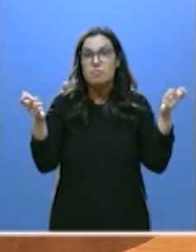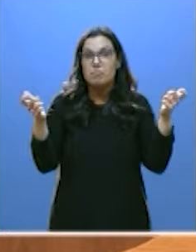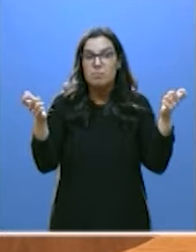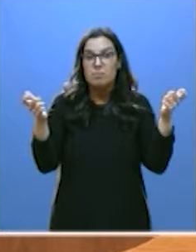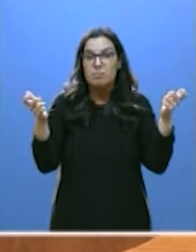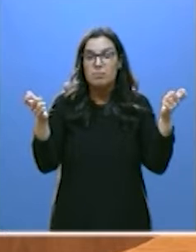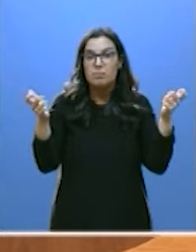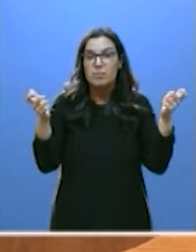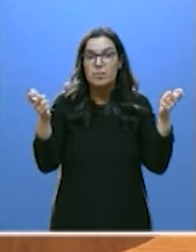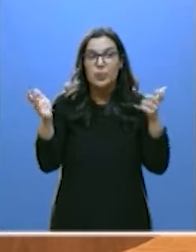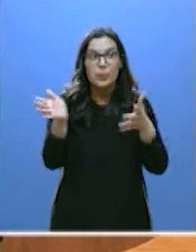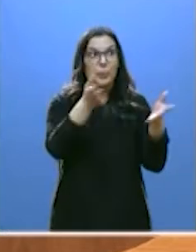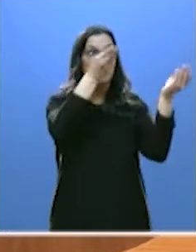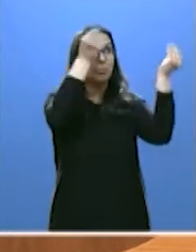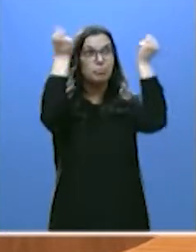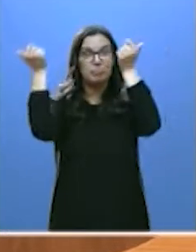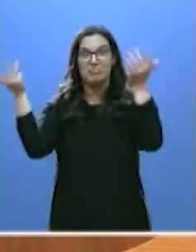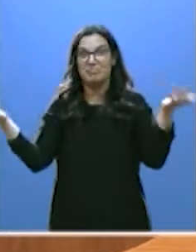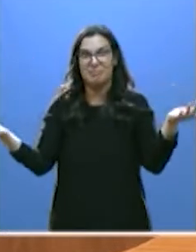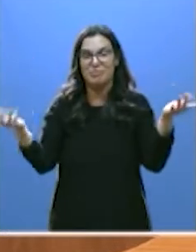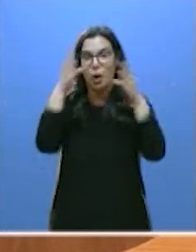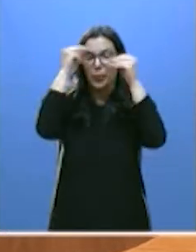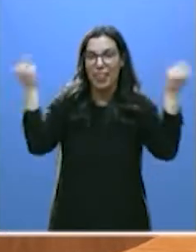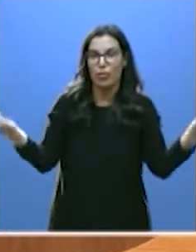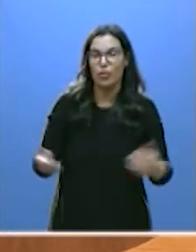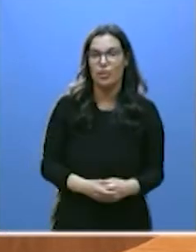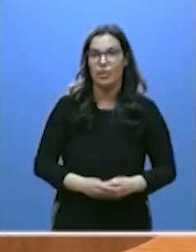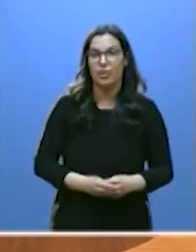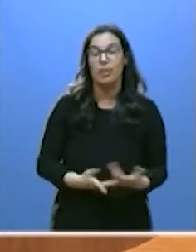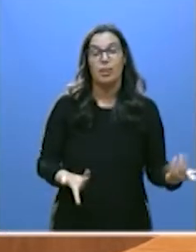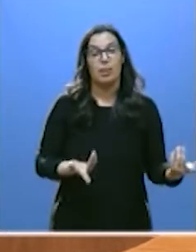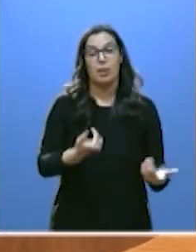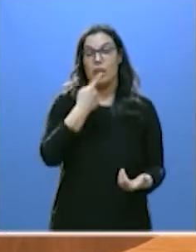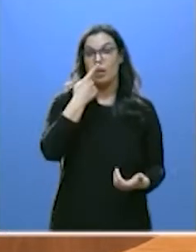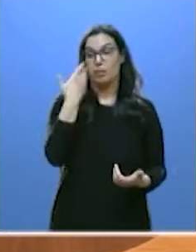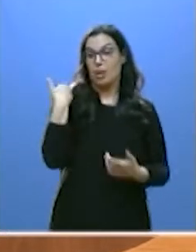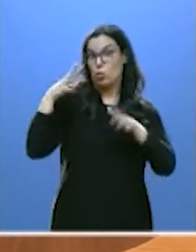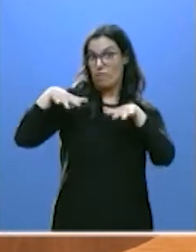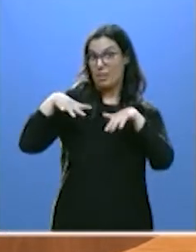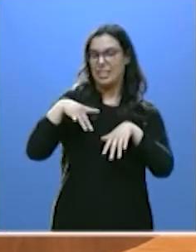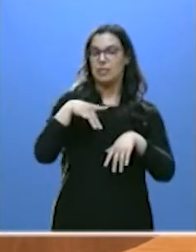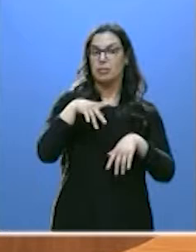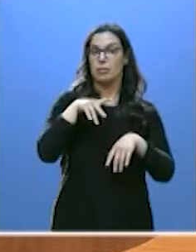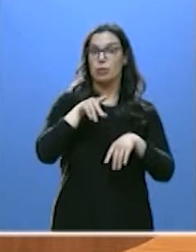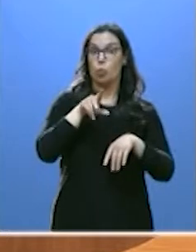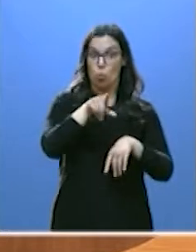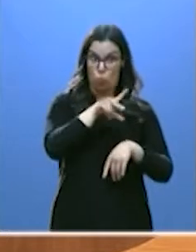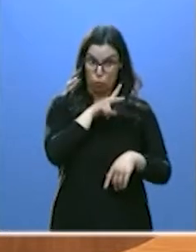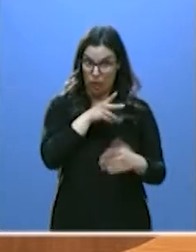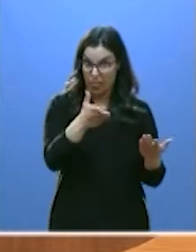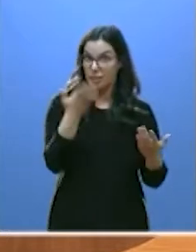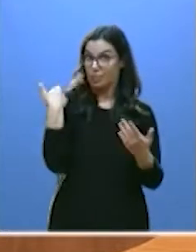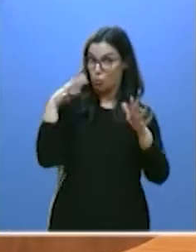simple brizna de aire, señor Tudanca. El Luis Tudanca de hace nueve meses, es decir, usted,